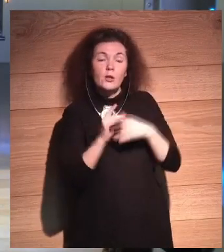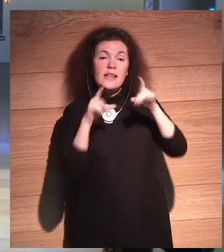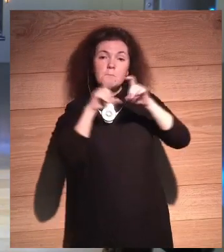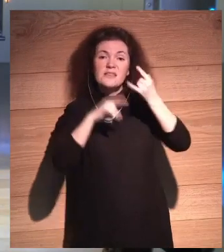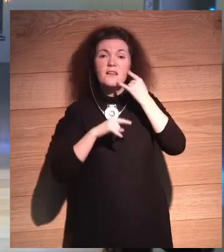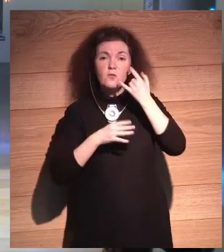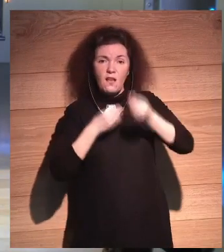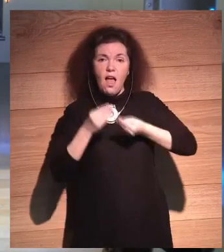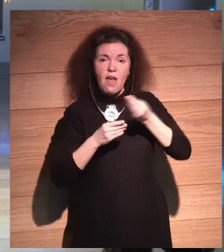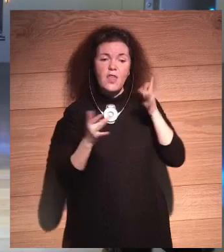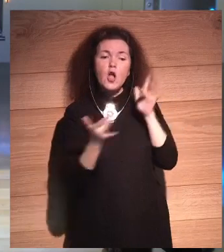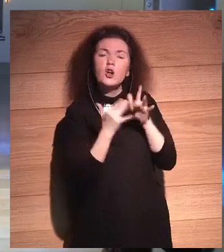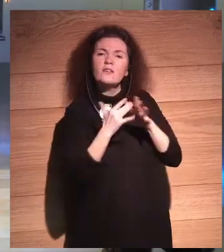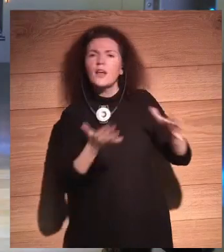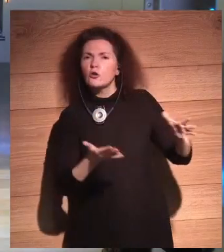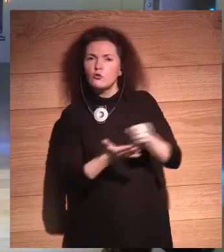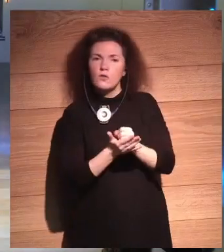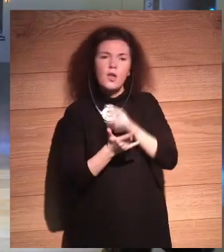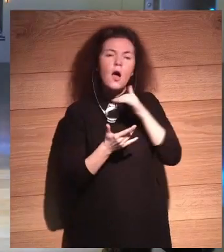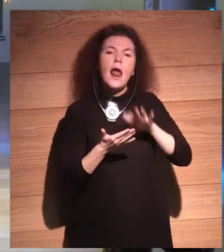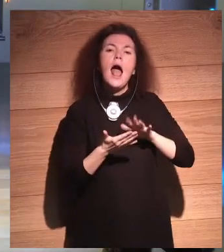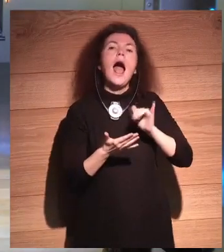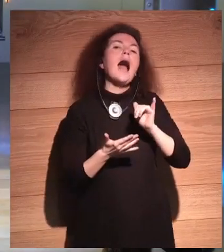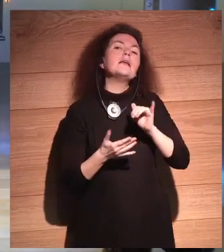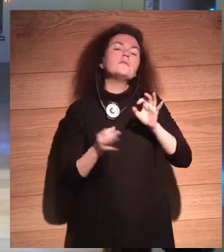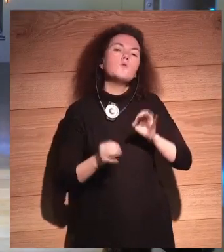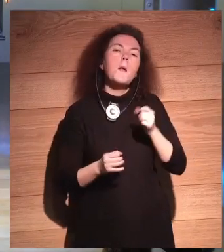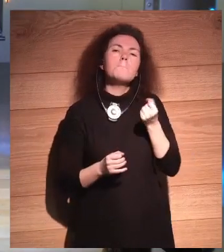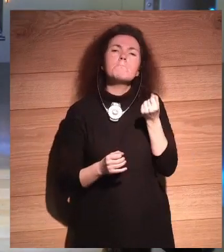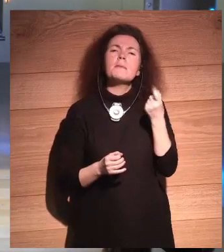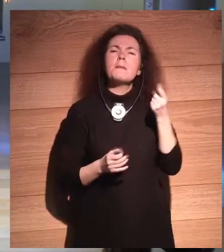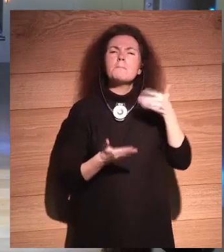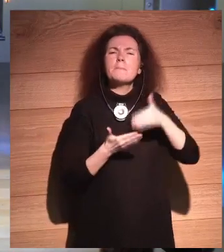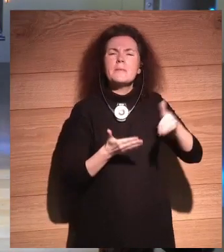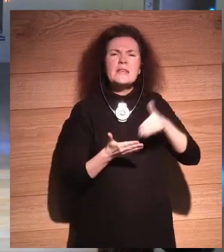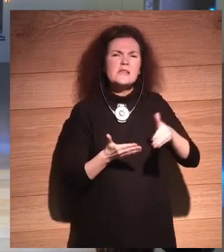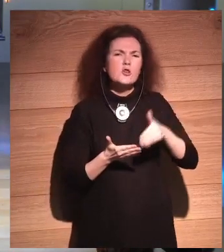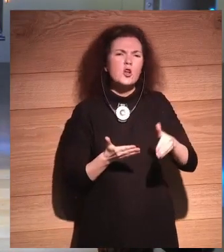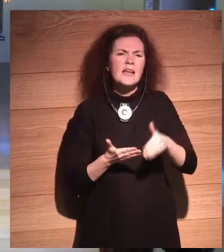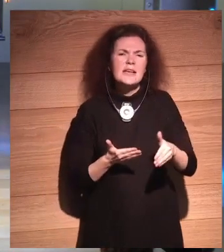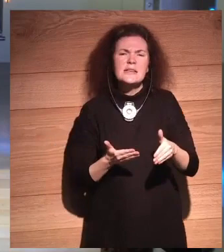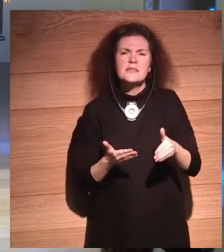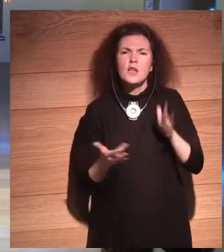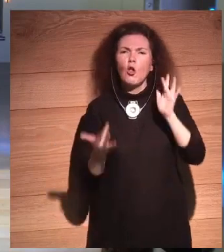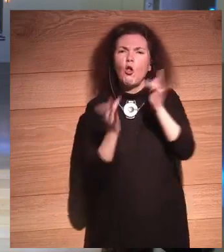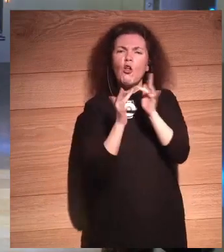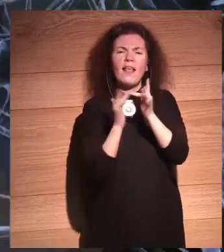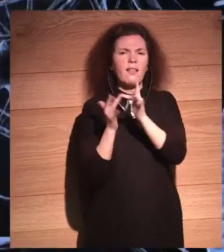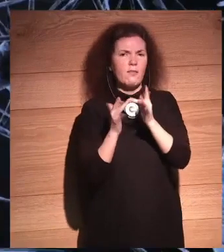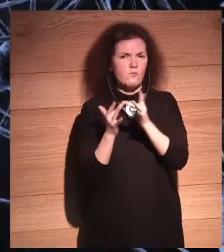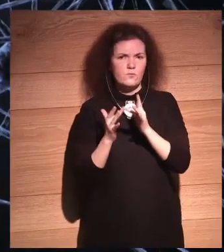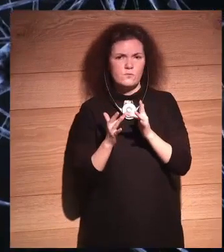hacen. Lo conectan todos. Ahora vamos a tener miles de millones conectados.